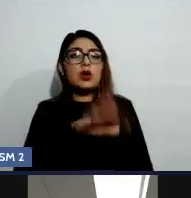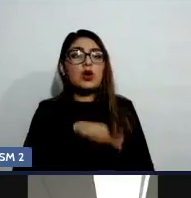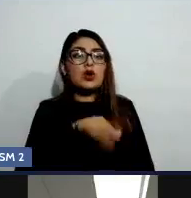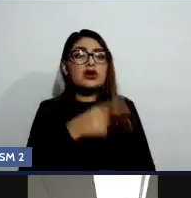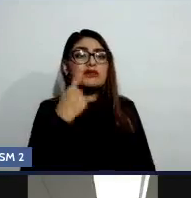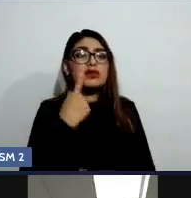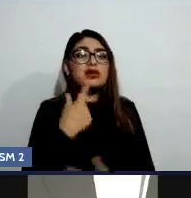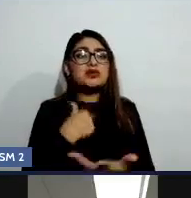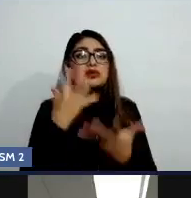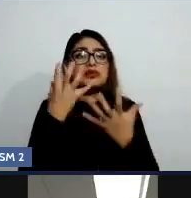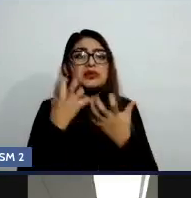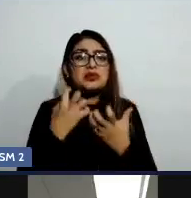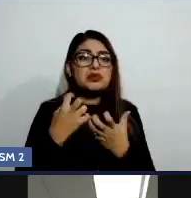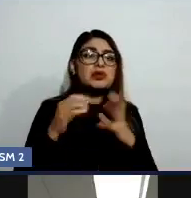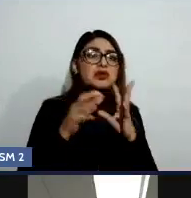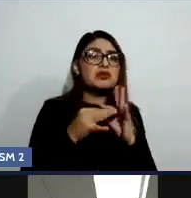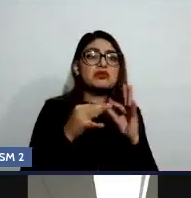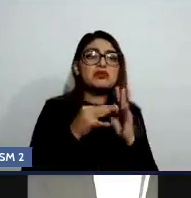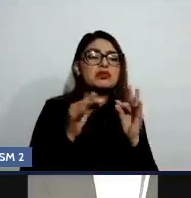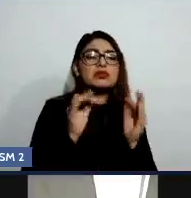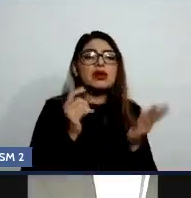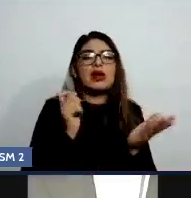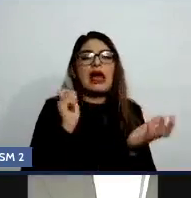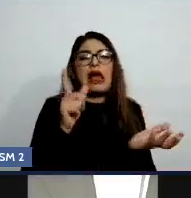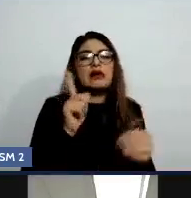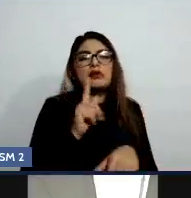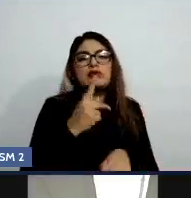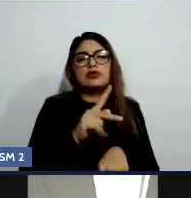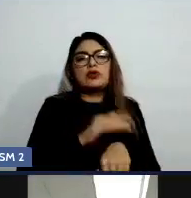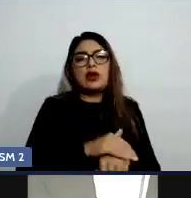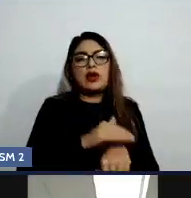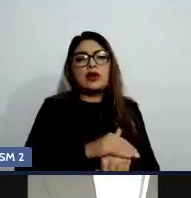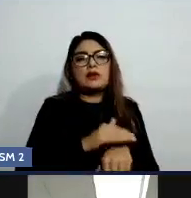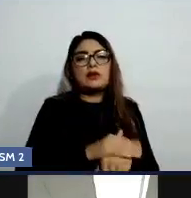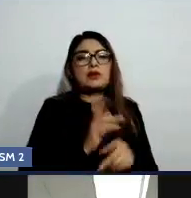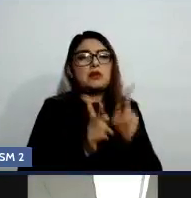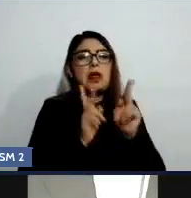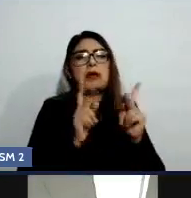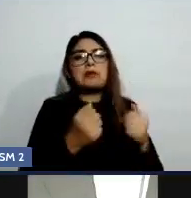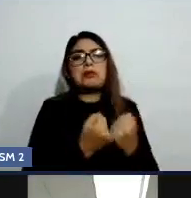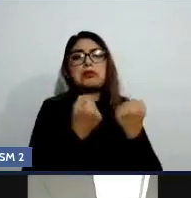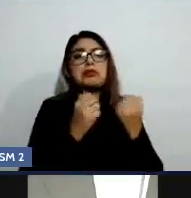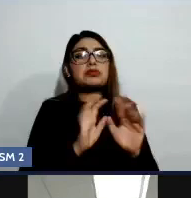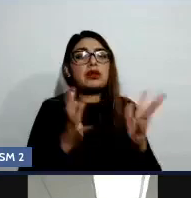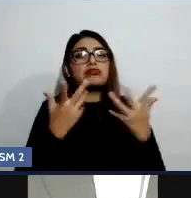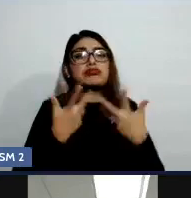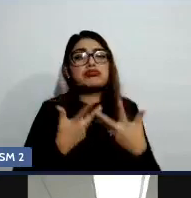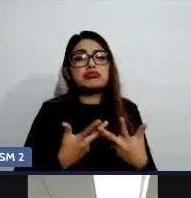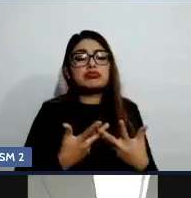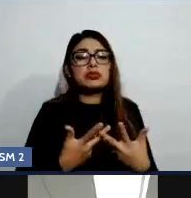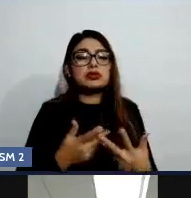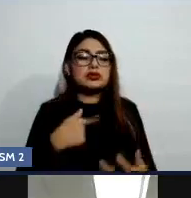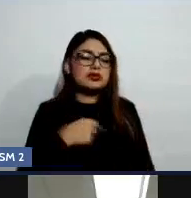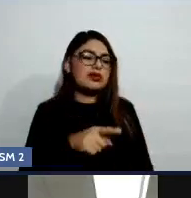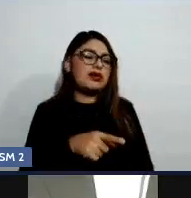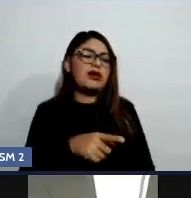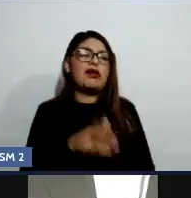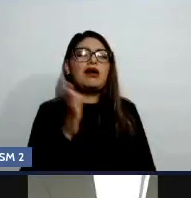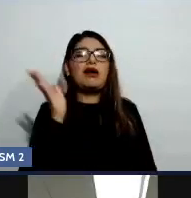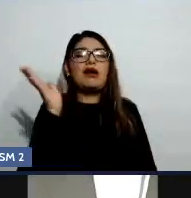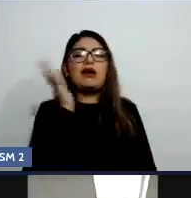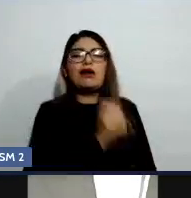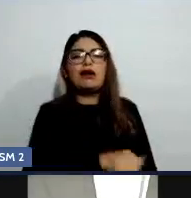su amiguita le dejó de hablar o algo así, yo lo puedo tomar como que es ok, no es